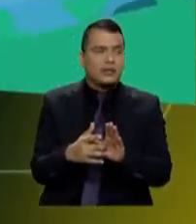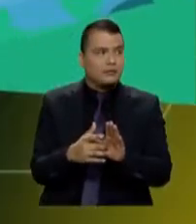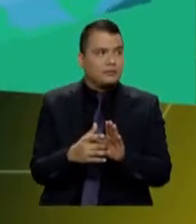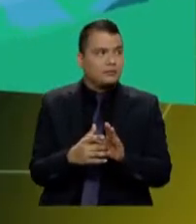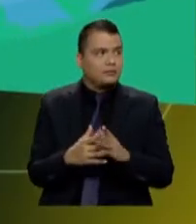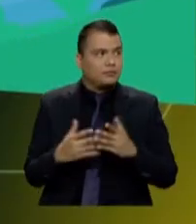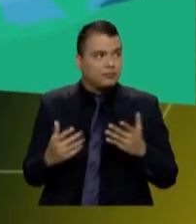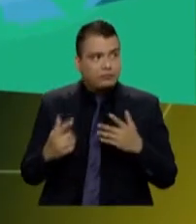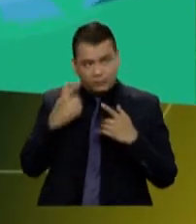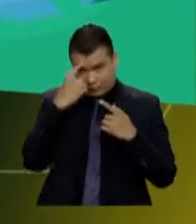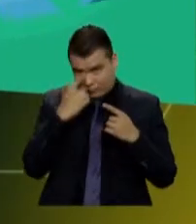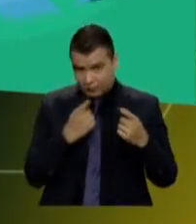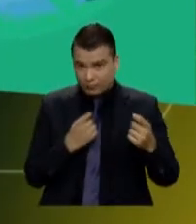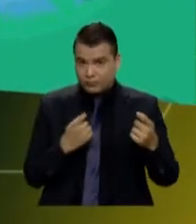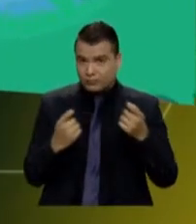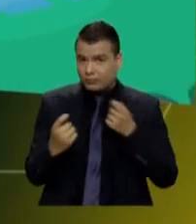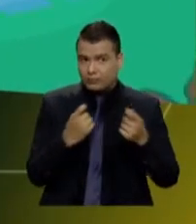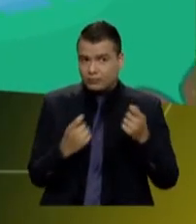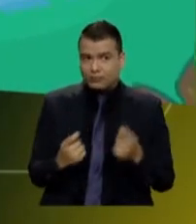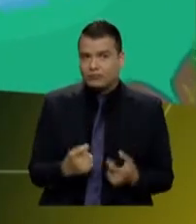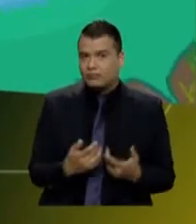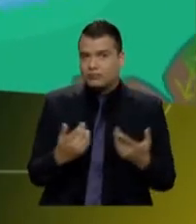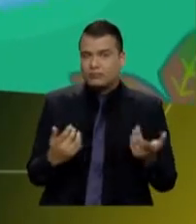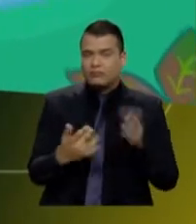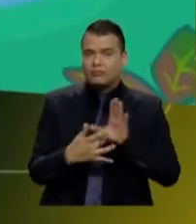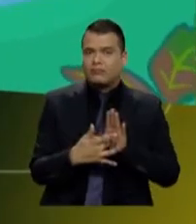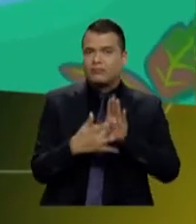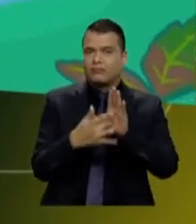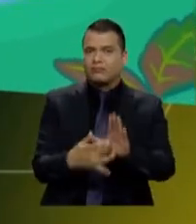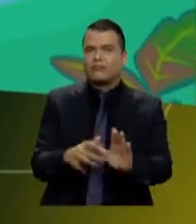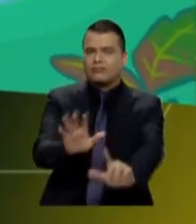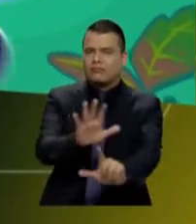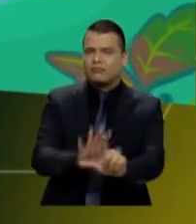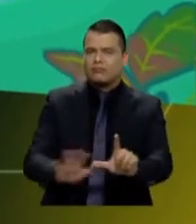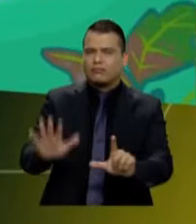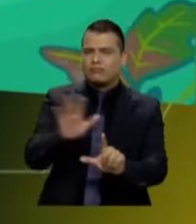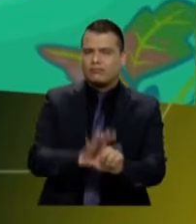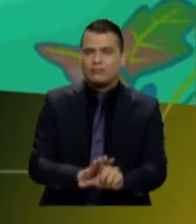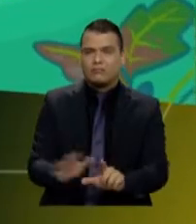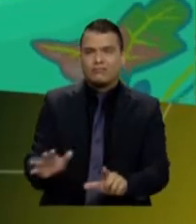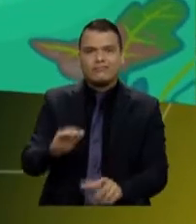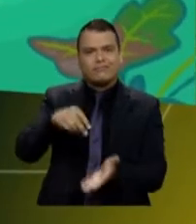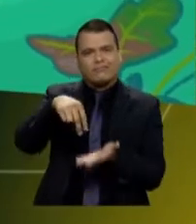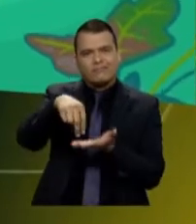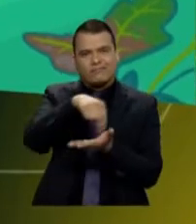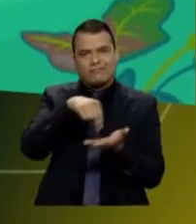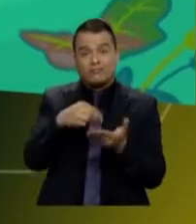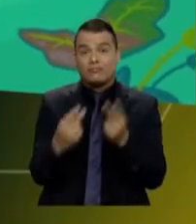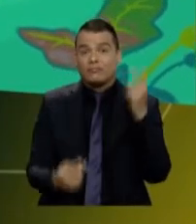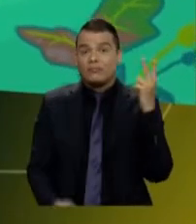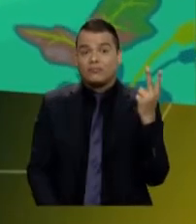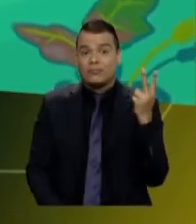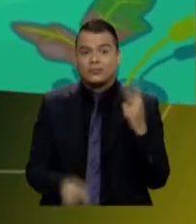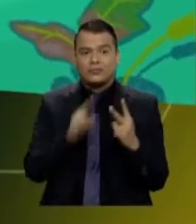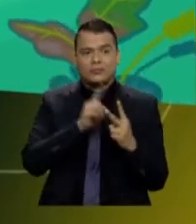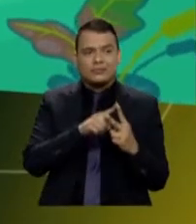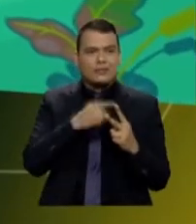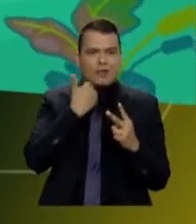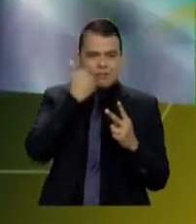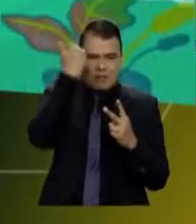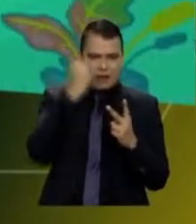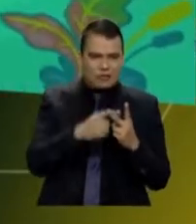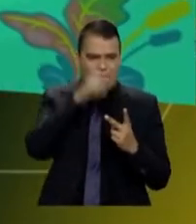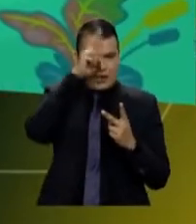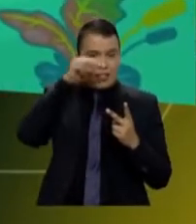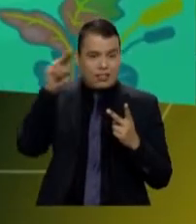Esta es una estrategia que en video nos muestra a partir de dos personajes muy interesantes, que es un nieto y